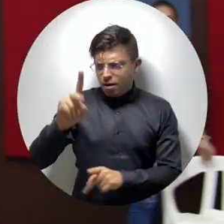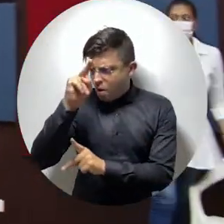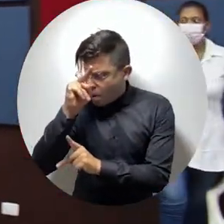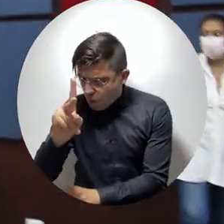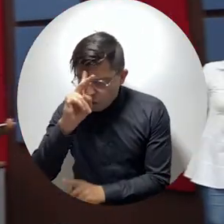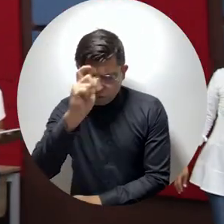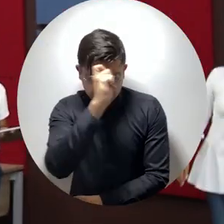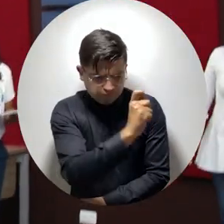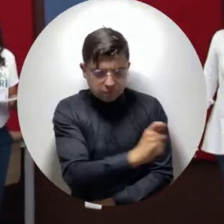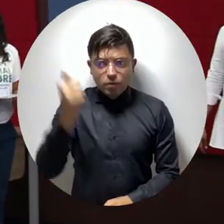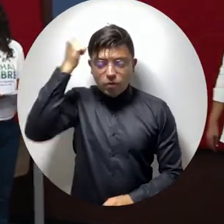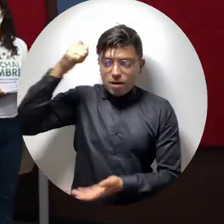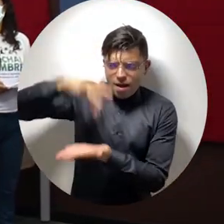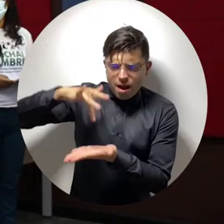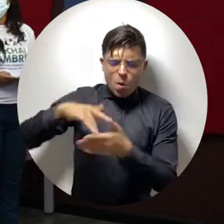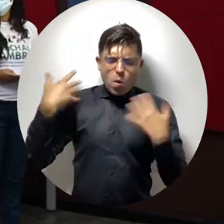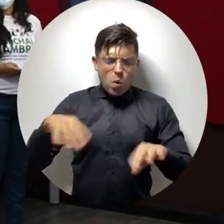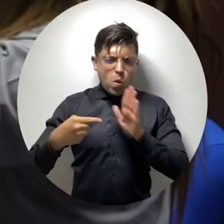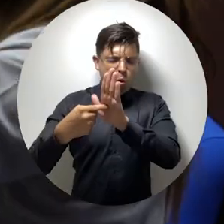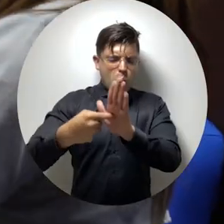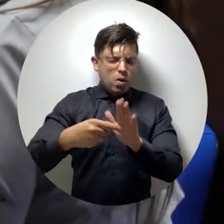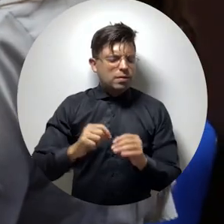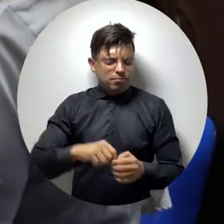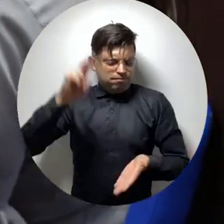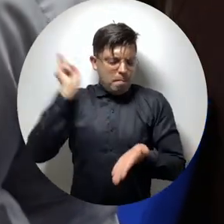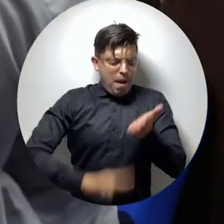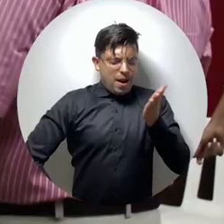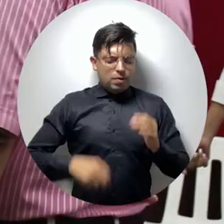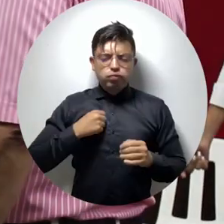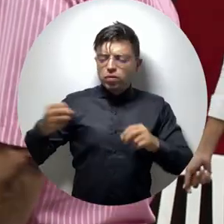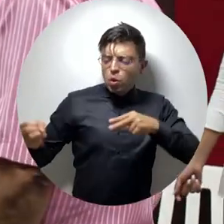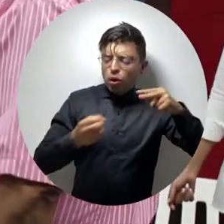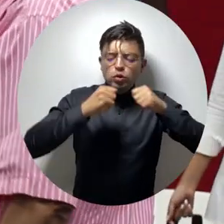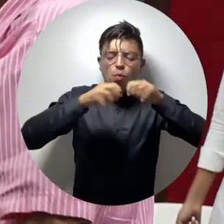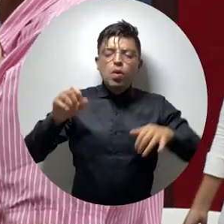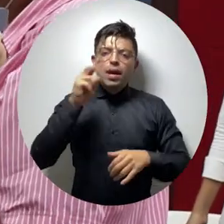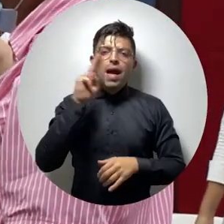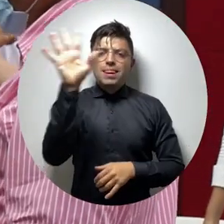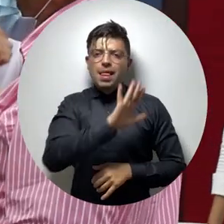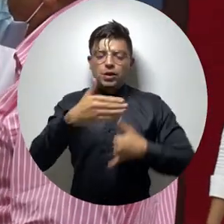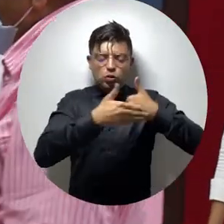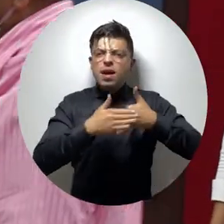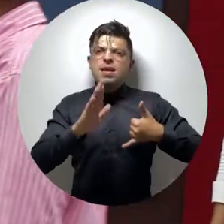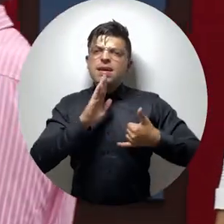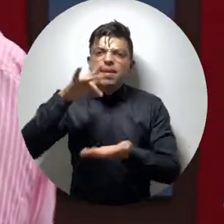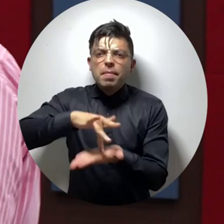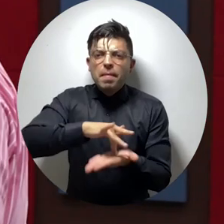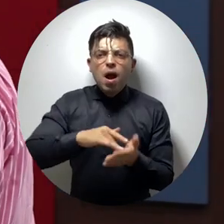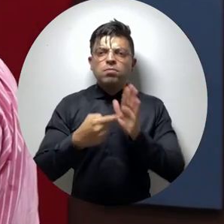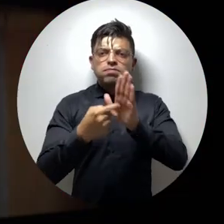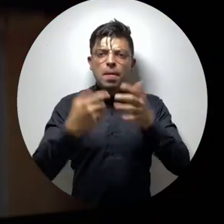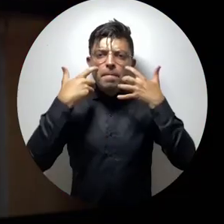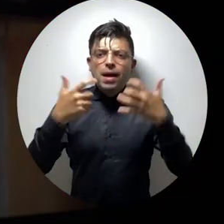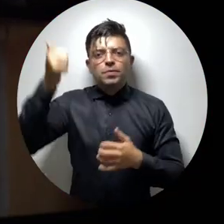participantes de este evento histórico que marcó la educación pública nacional y que fue protagonizado por docentes. Hoy este hito es